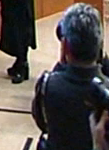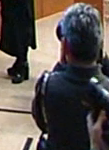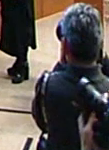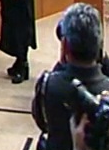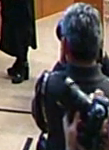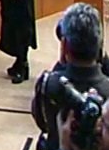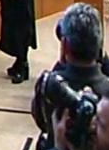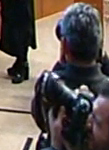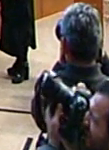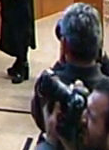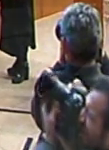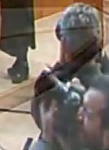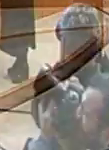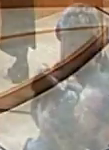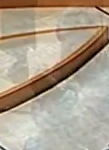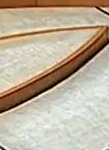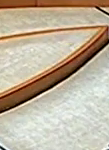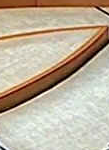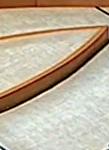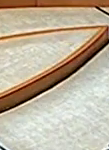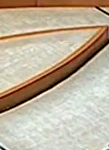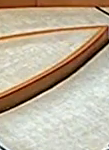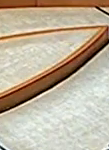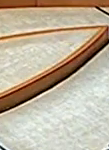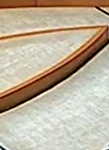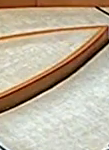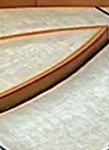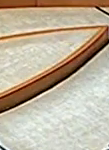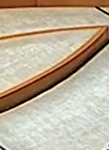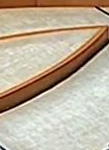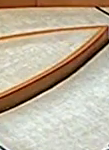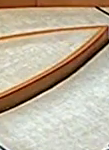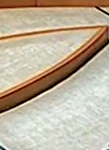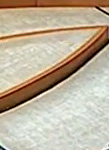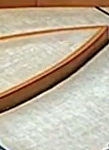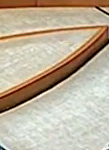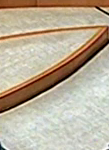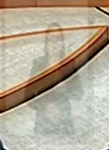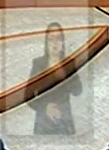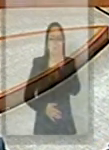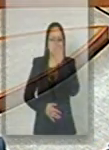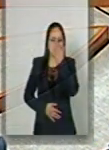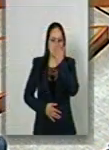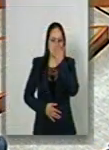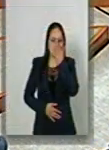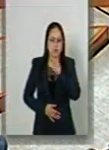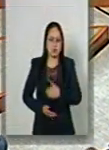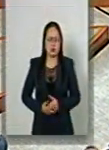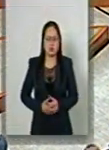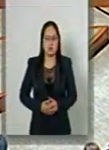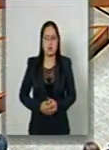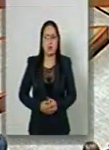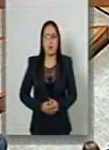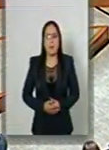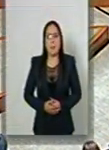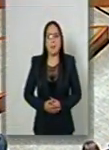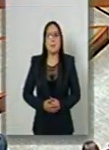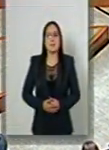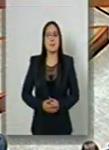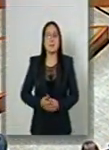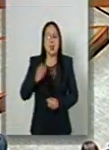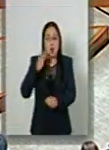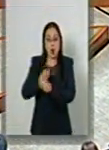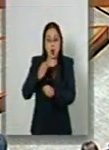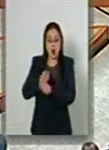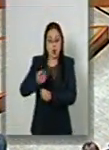A ver, senador de Medici, amigos senadoras y senadores, estamos haciendo un esfuerzo